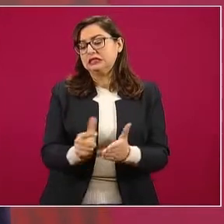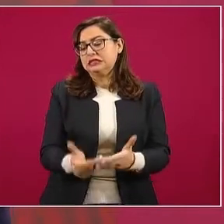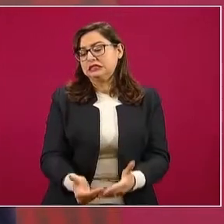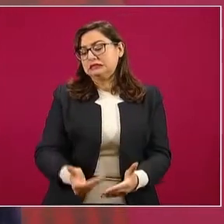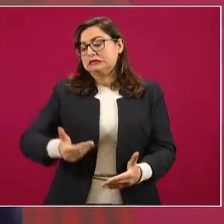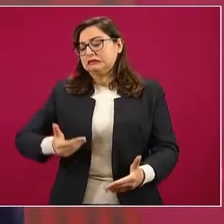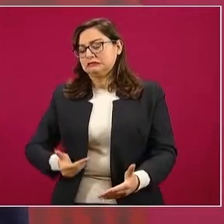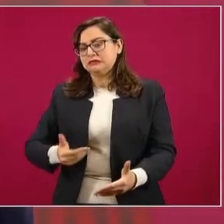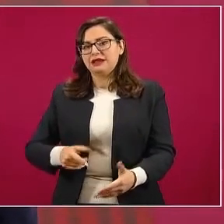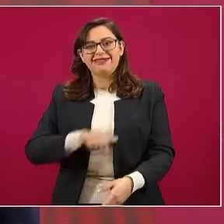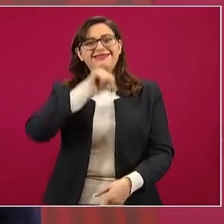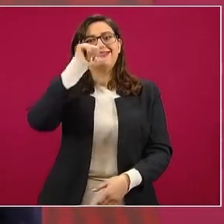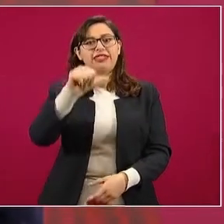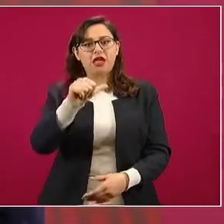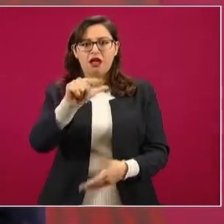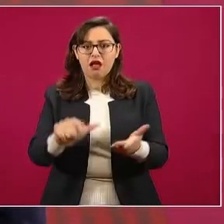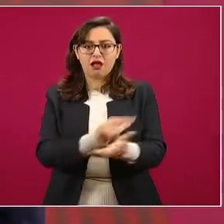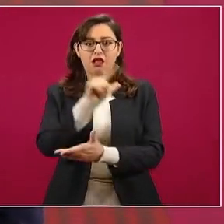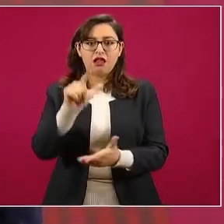la ley nadie.